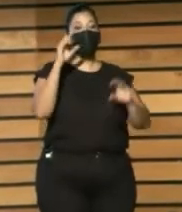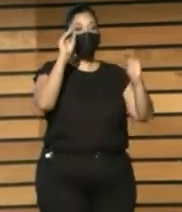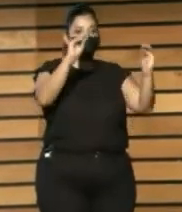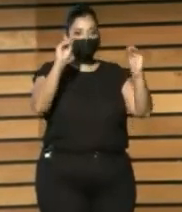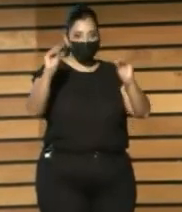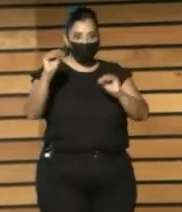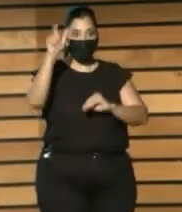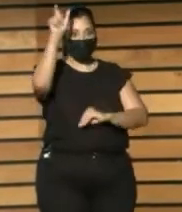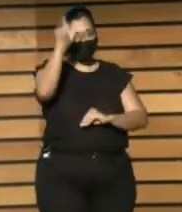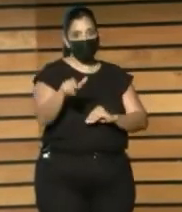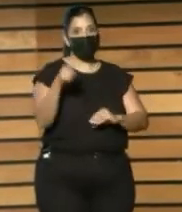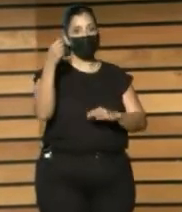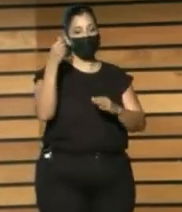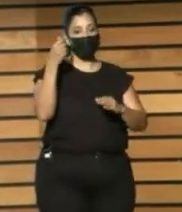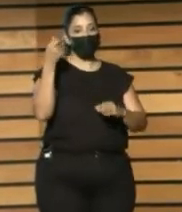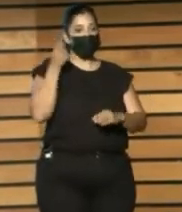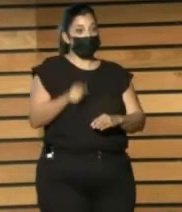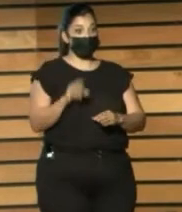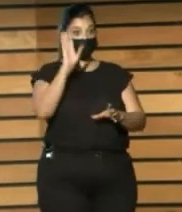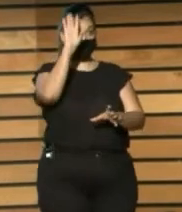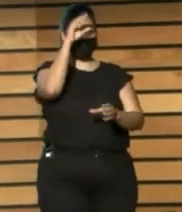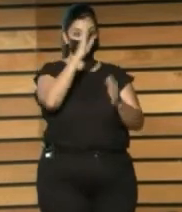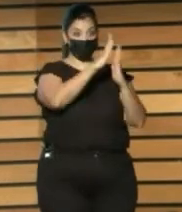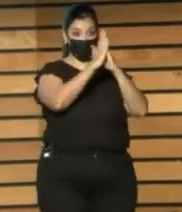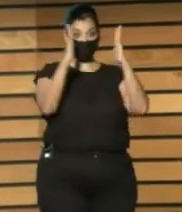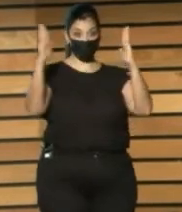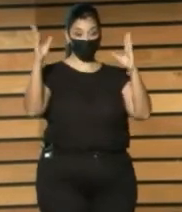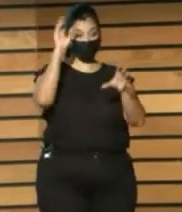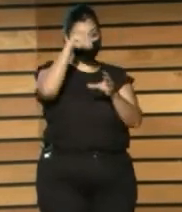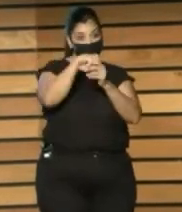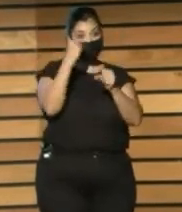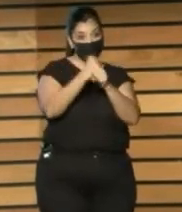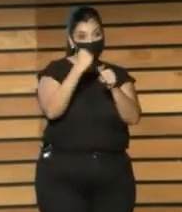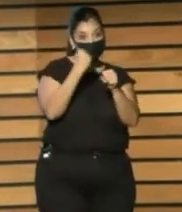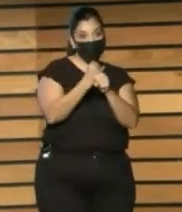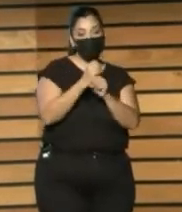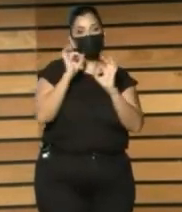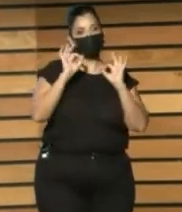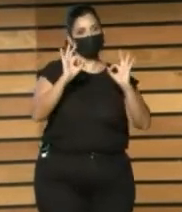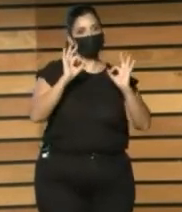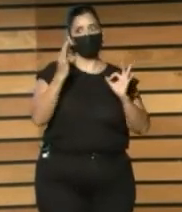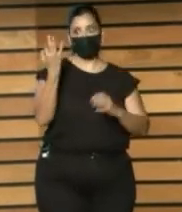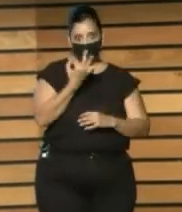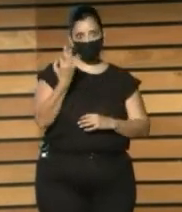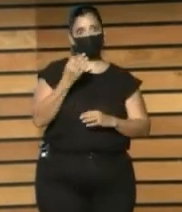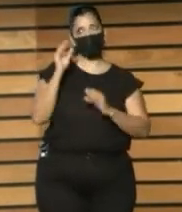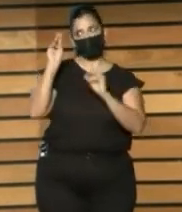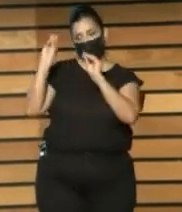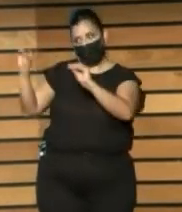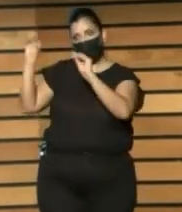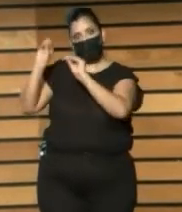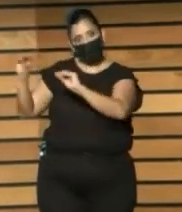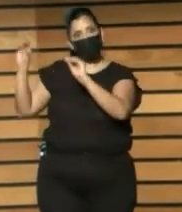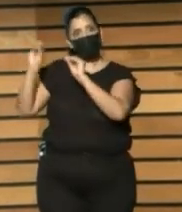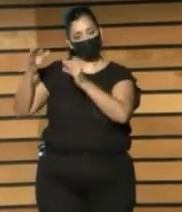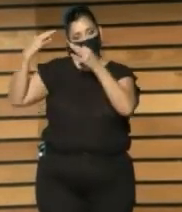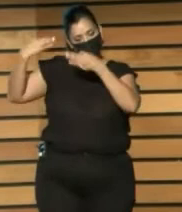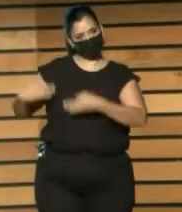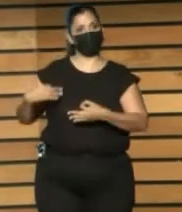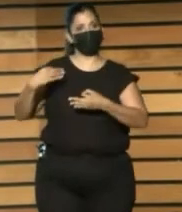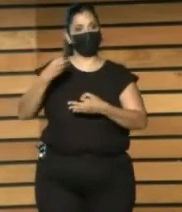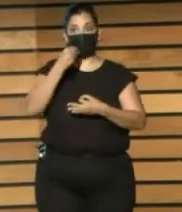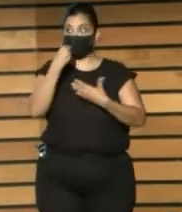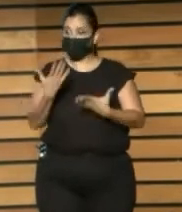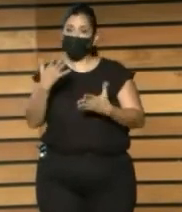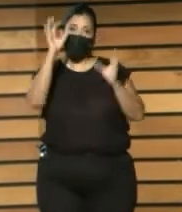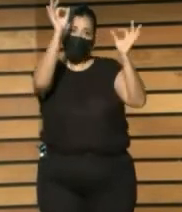alguien Que trabajara En una biblioteca Era cómo Organizar Y cómo cuidar Las colecciones Pero Actualmente Ya estamos En